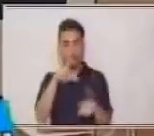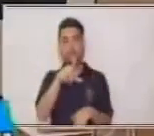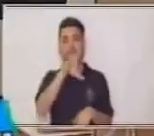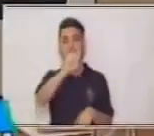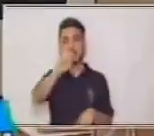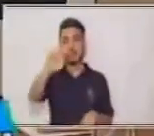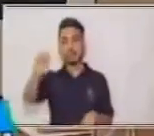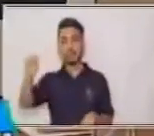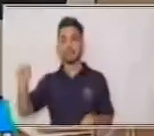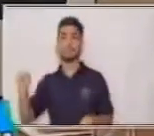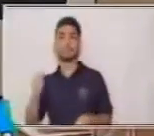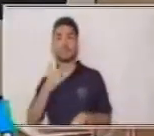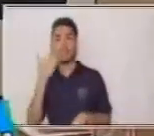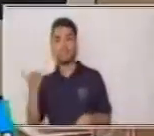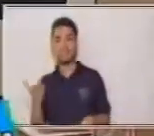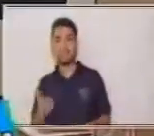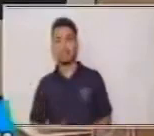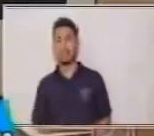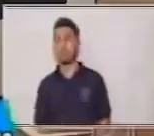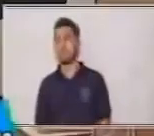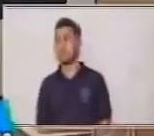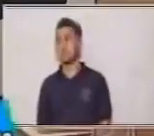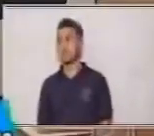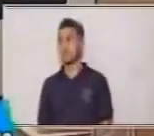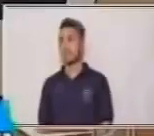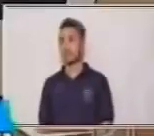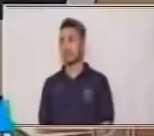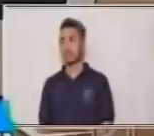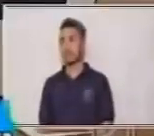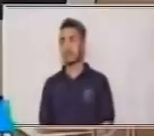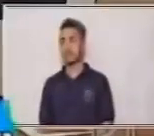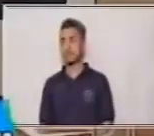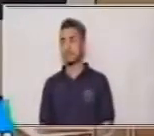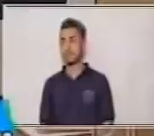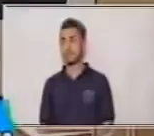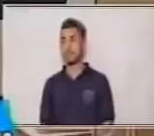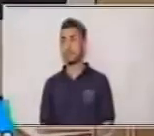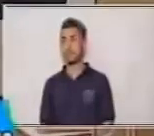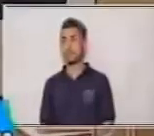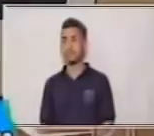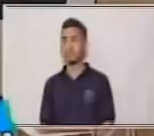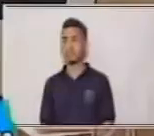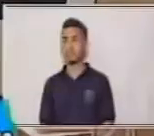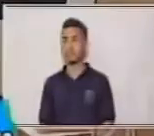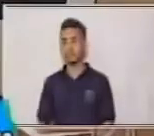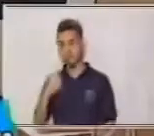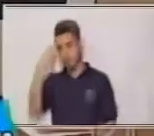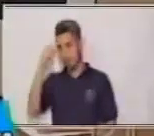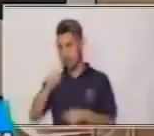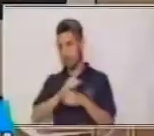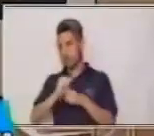y sencillas. ¿Sí? Con esto vamos a ejercitar nuestra mente.